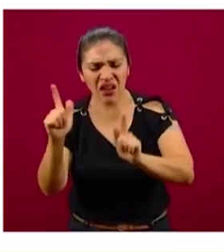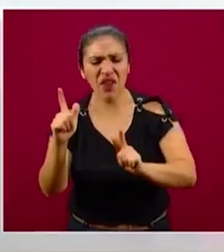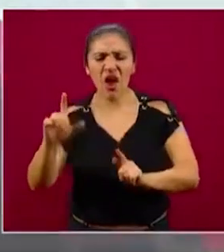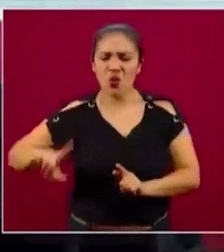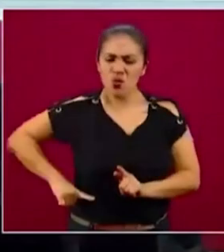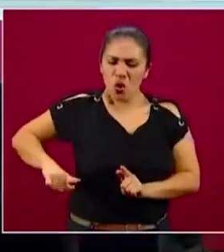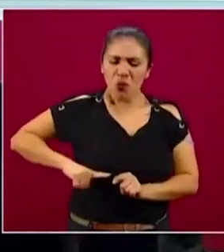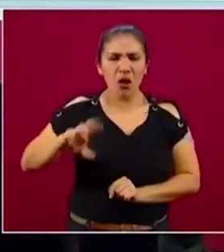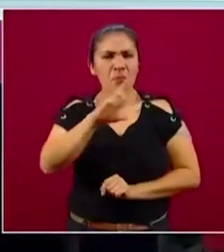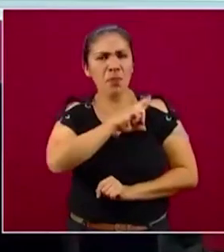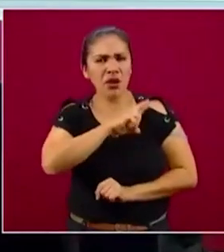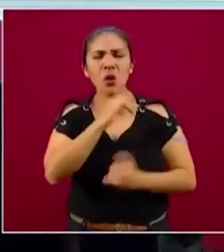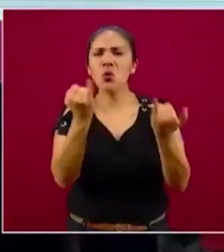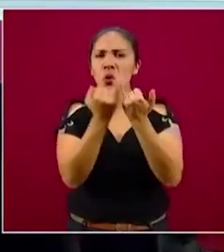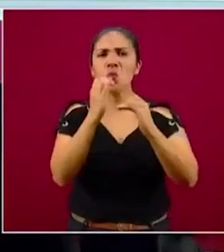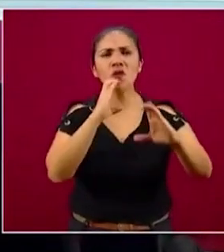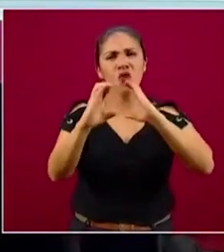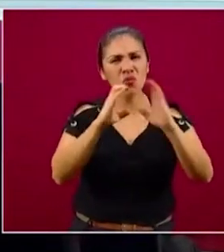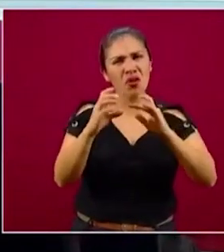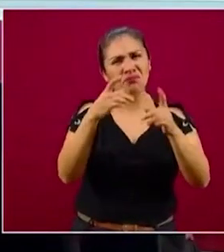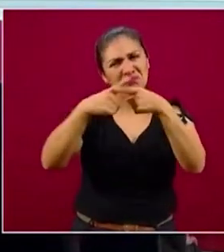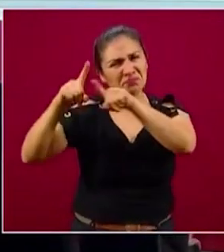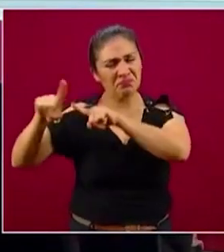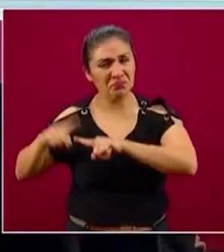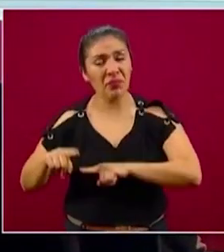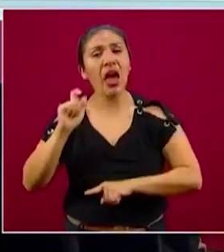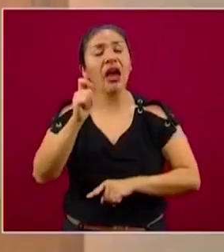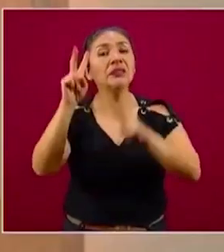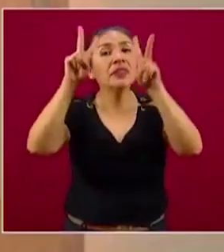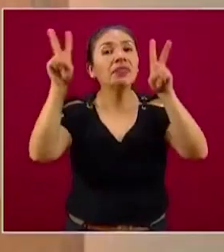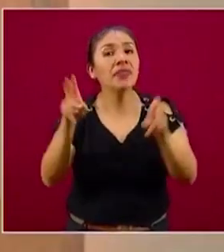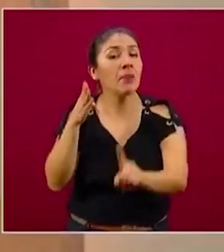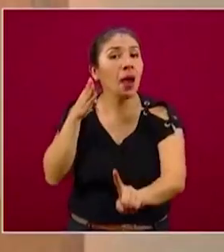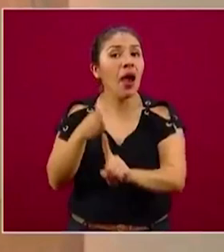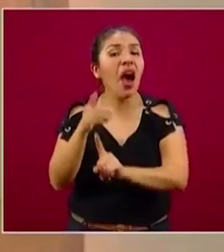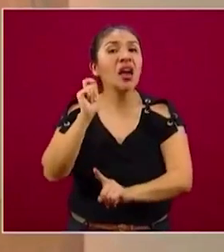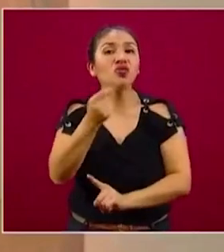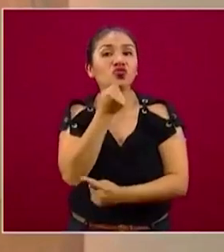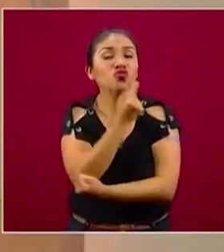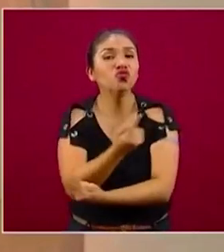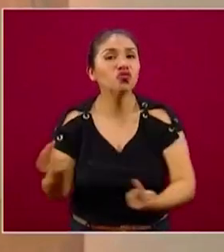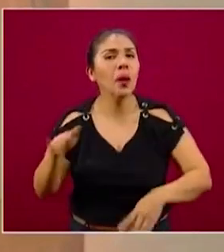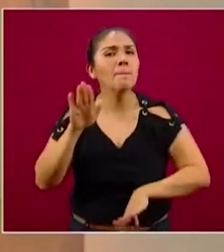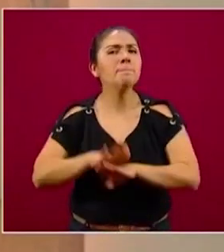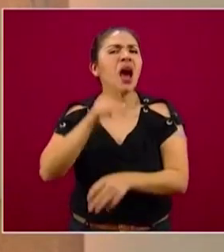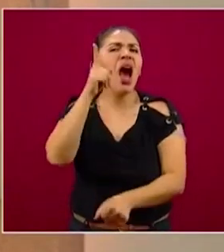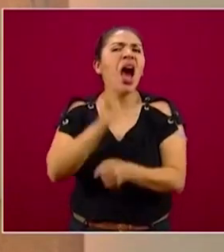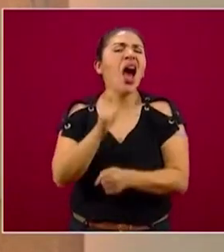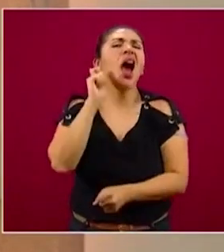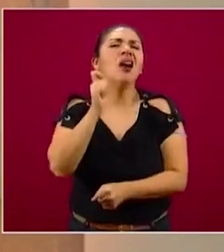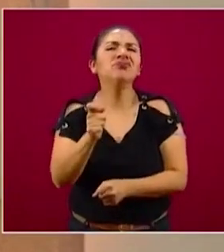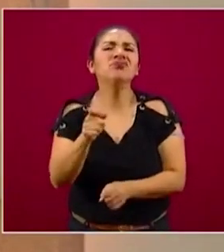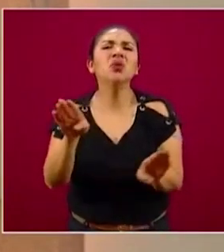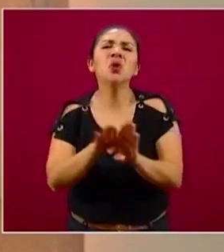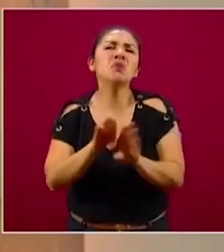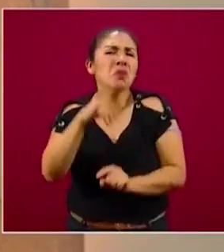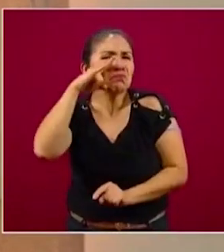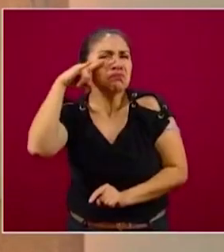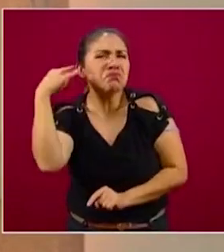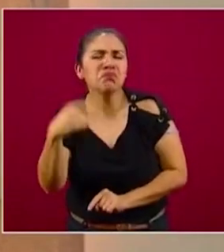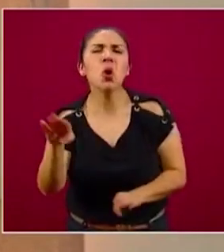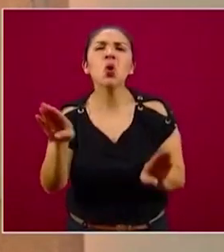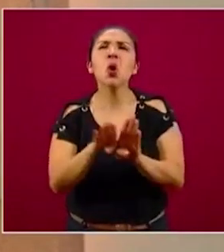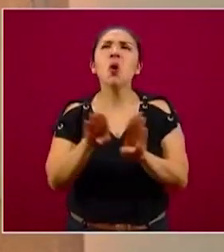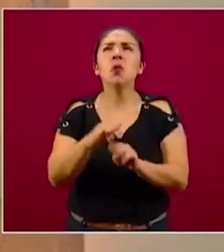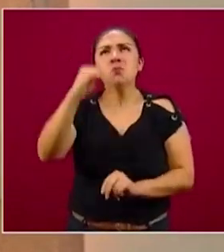los medios de comunicación y los temas que tienen que ver con ellos normalmente están muy desdibujados, como en la